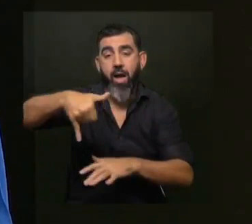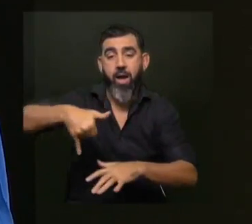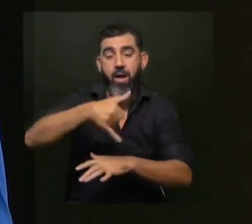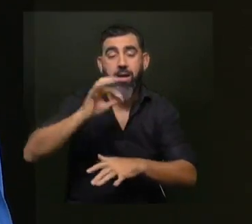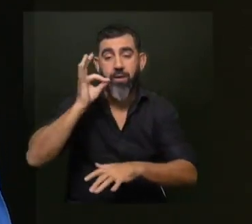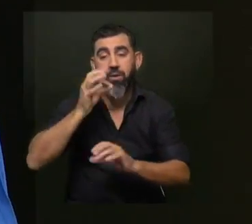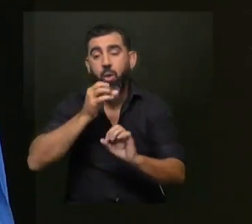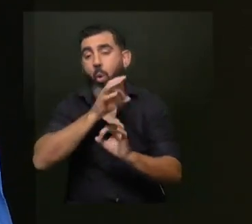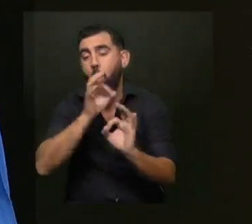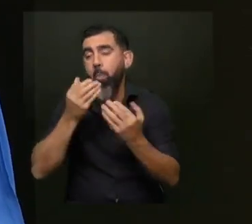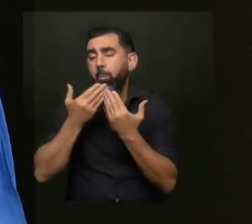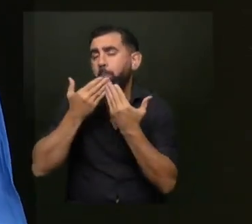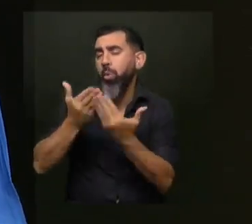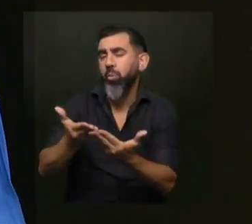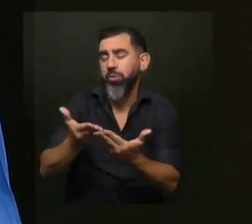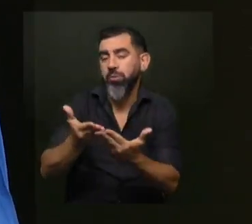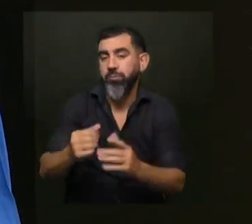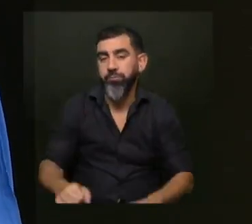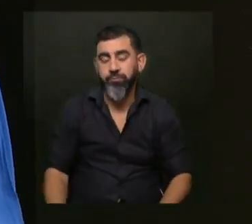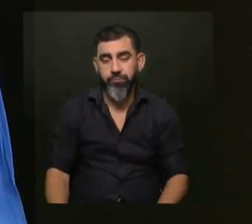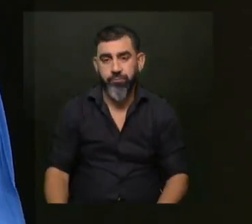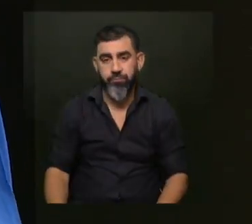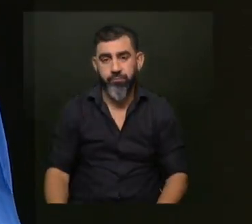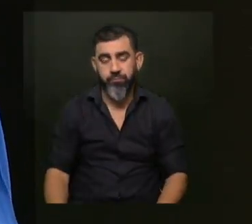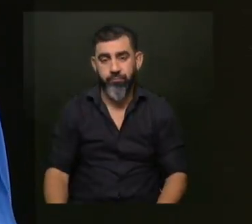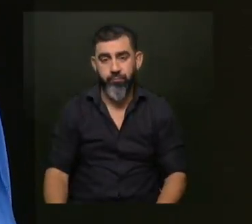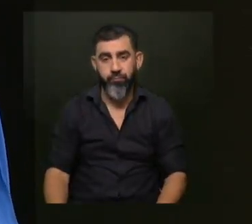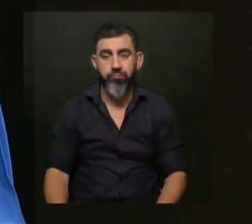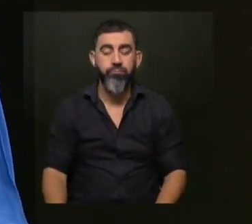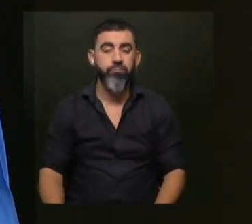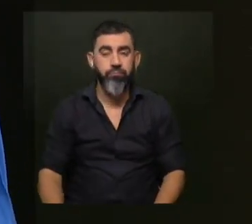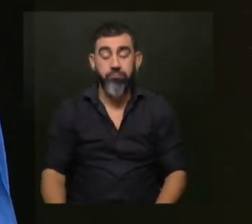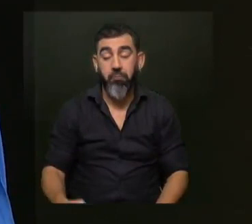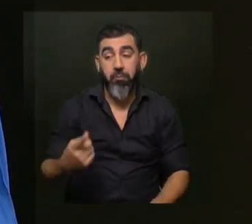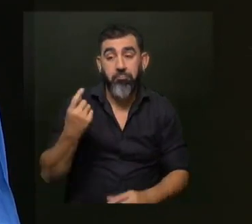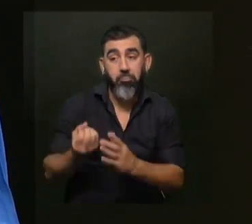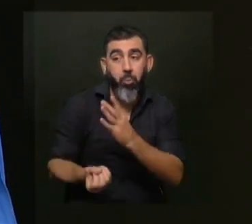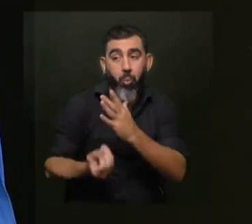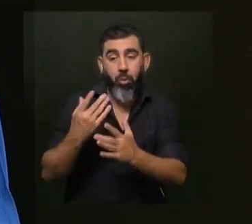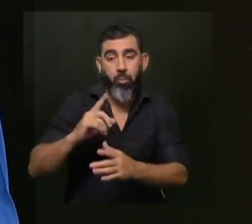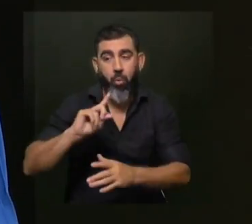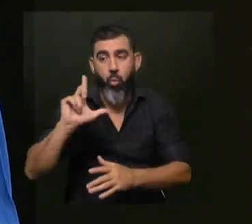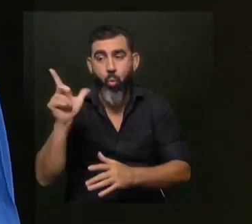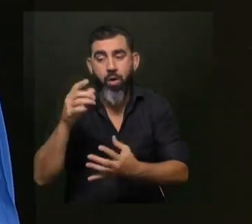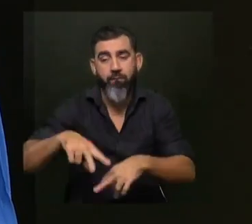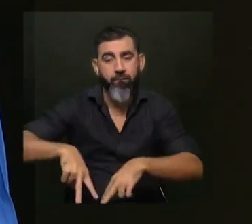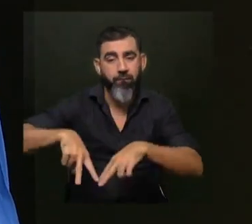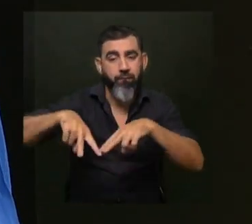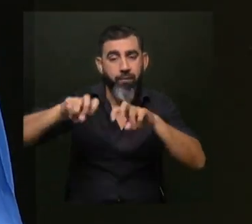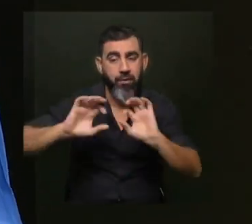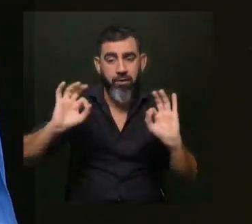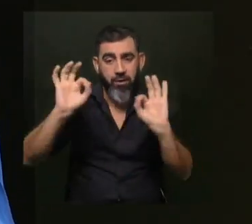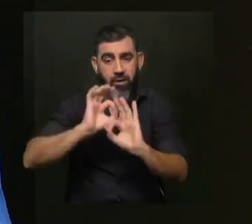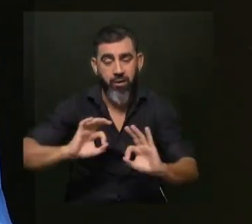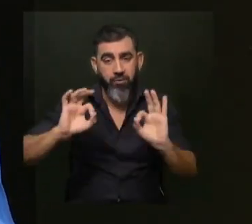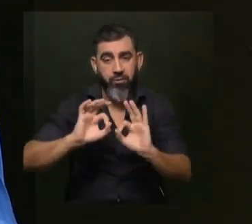preguntaban por el aceite de cannabis. Ella me contaba que era una novedad porque no hay investigaciones en lo que pueden